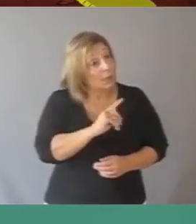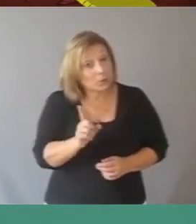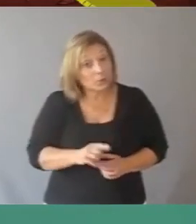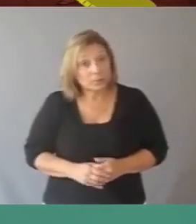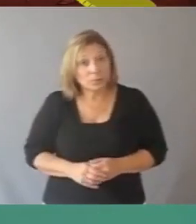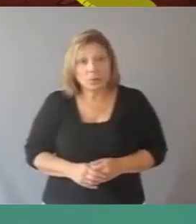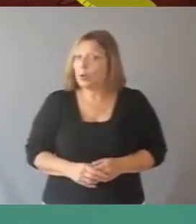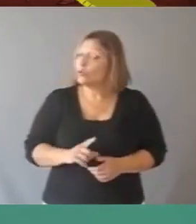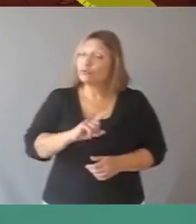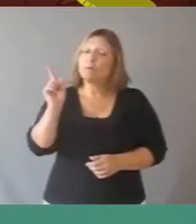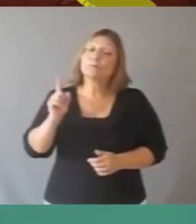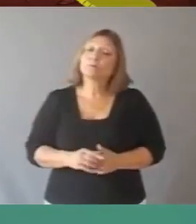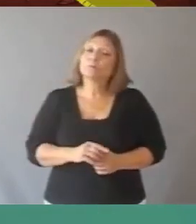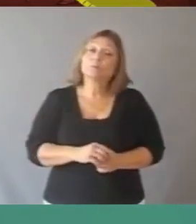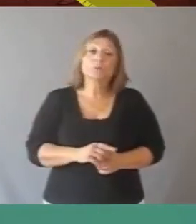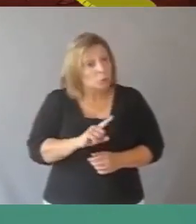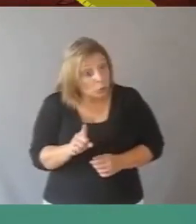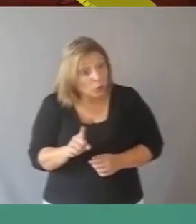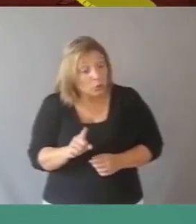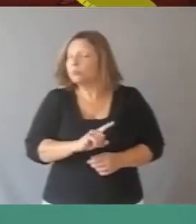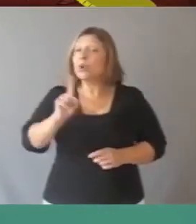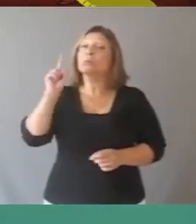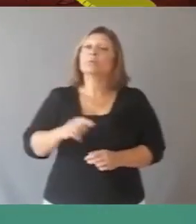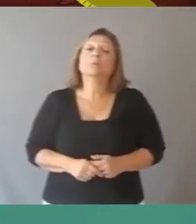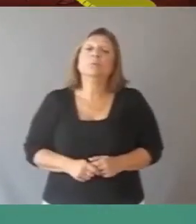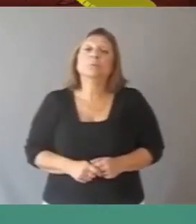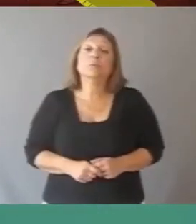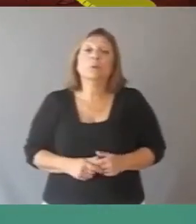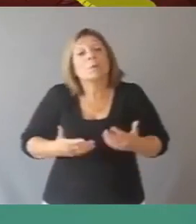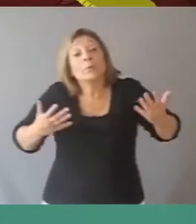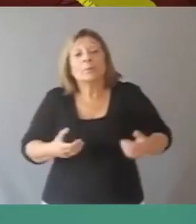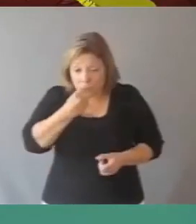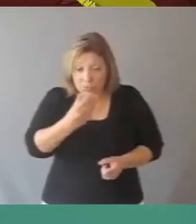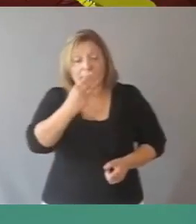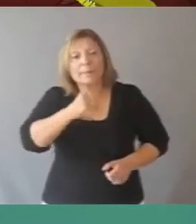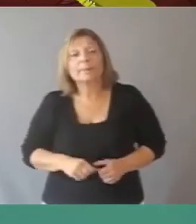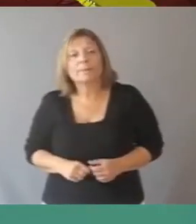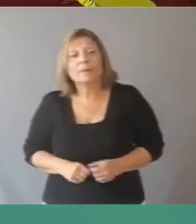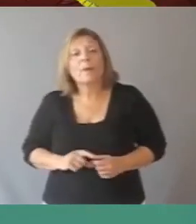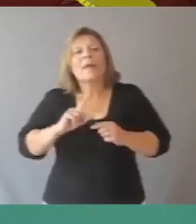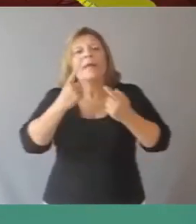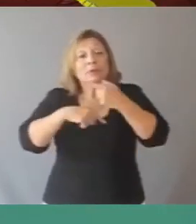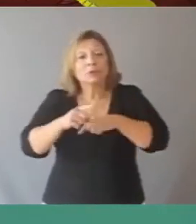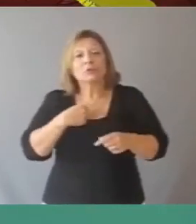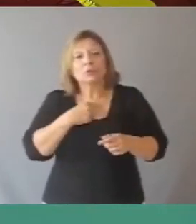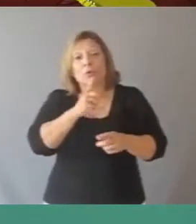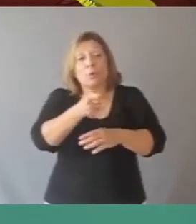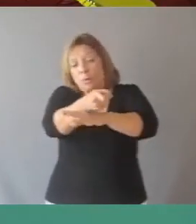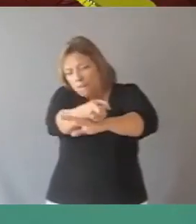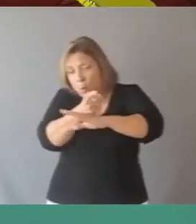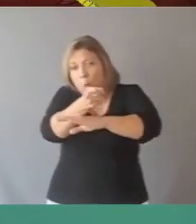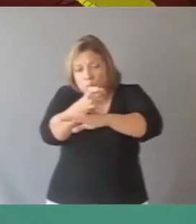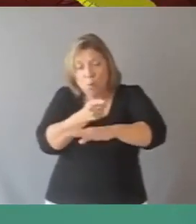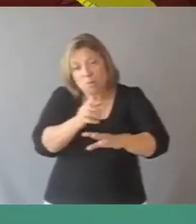sacan el dique? —No. —¿No? —No. —¿Está bien? —dijo el oficial. —Entonces lo vamos